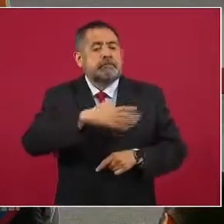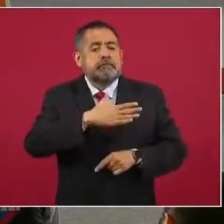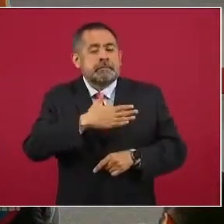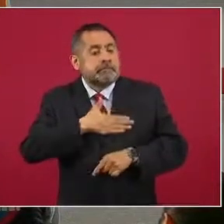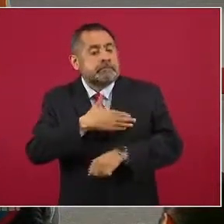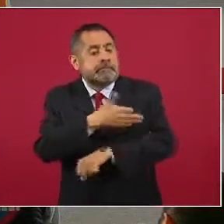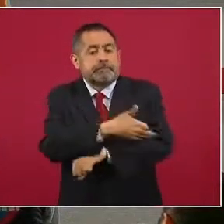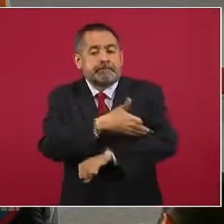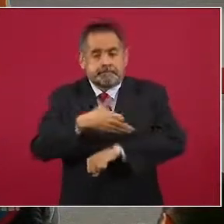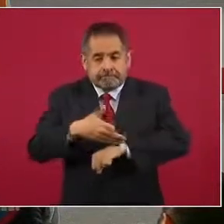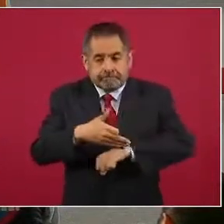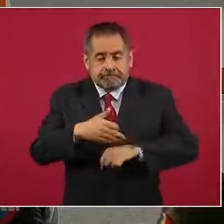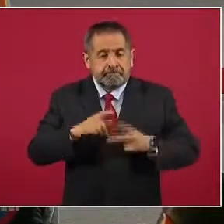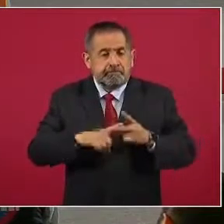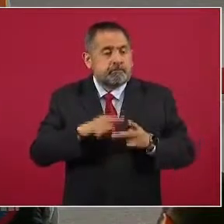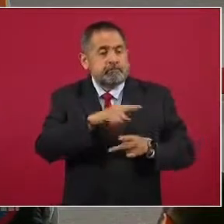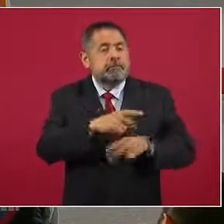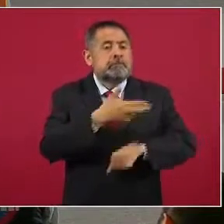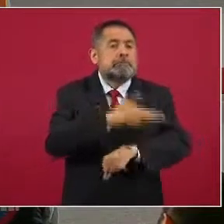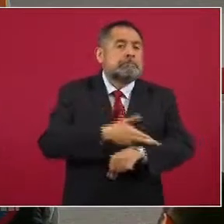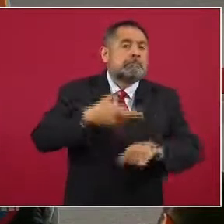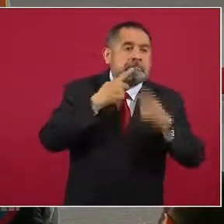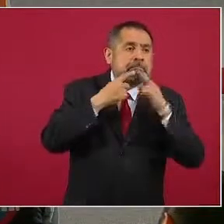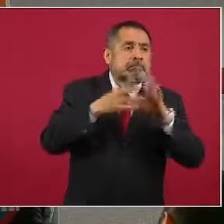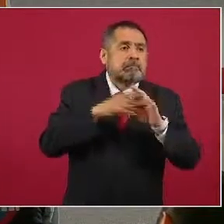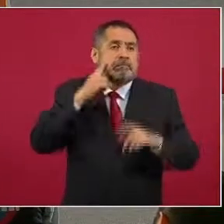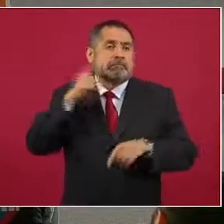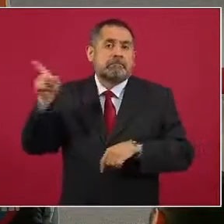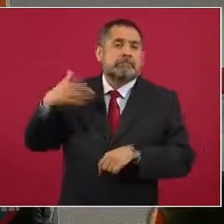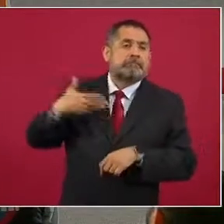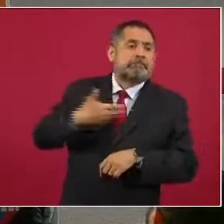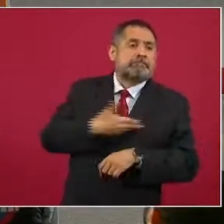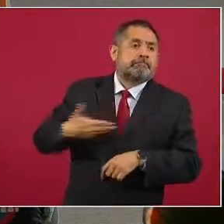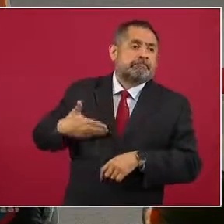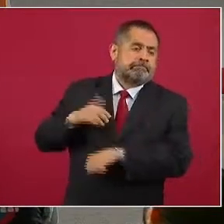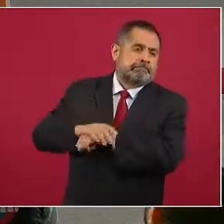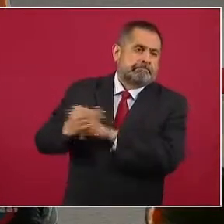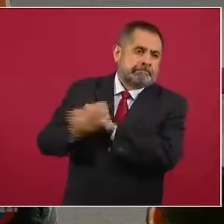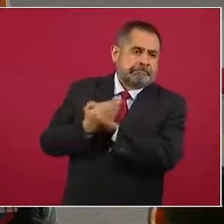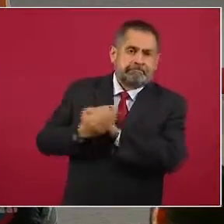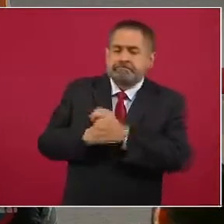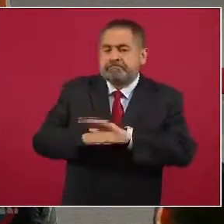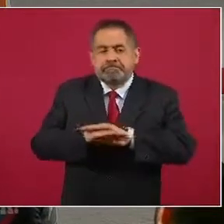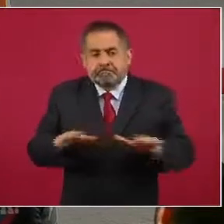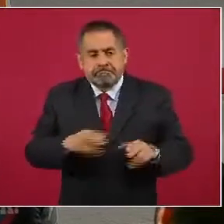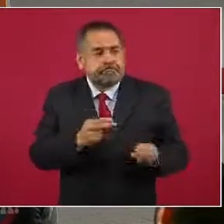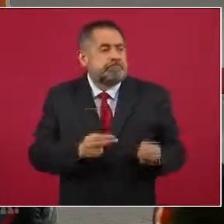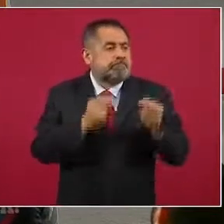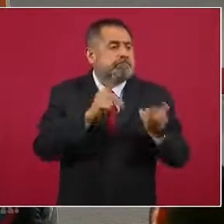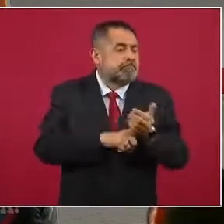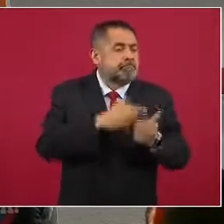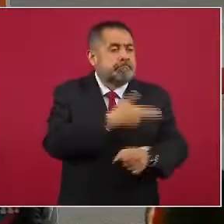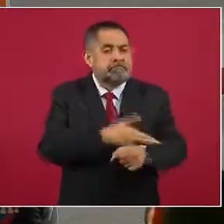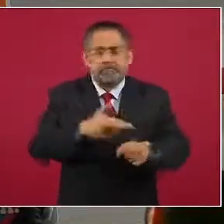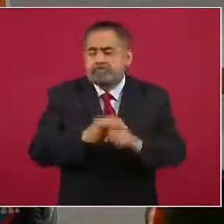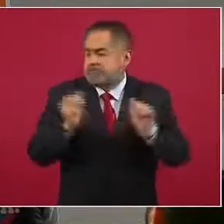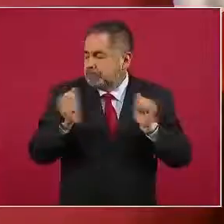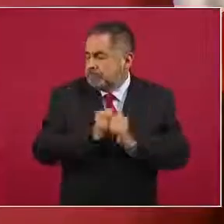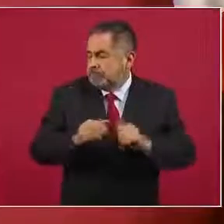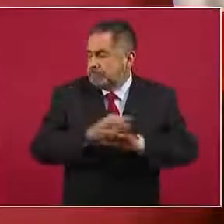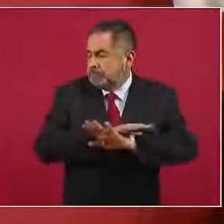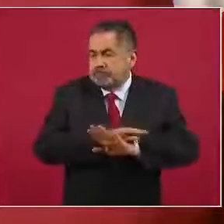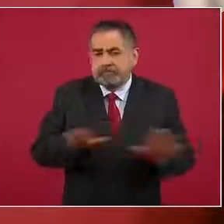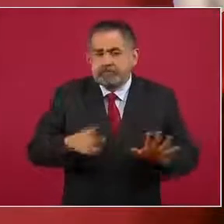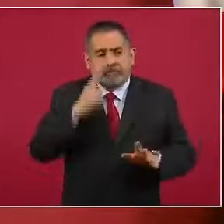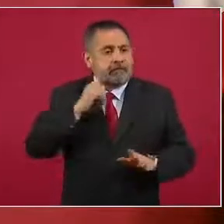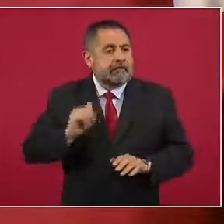familia, que hagan gestiones, trámites o lleven a cabo negocios con el gobierno en